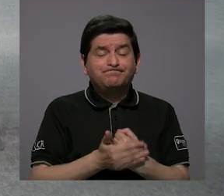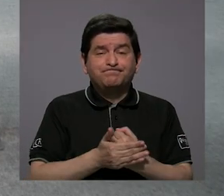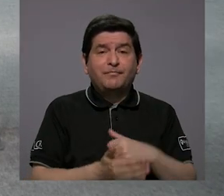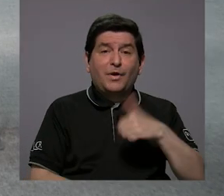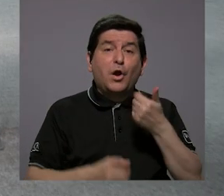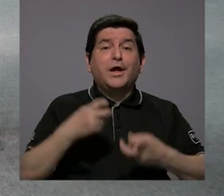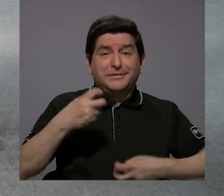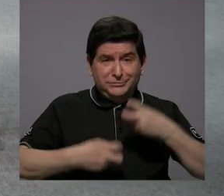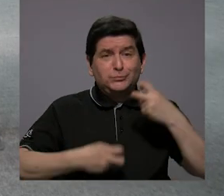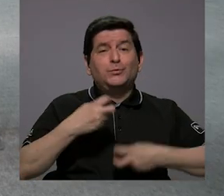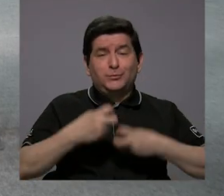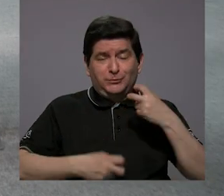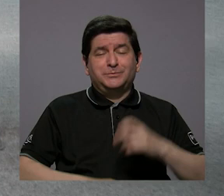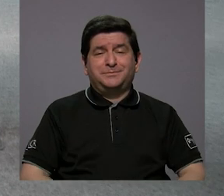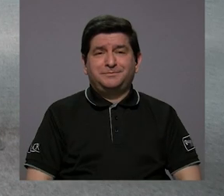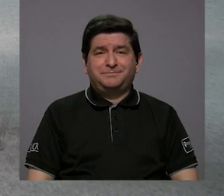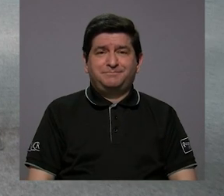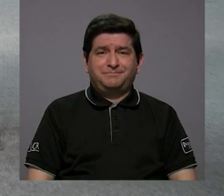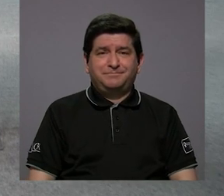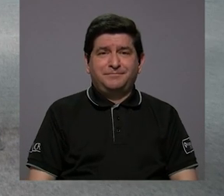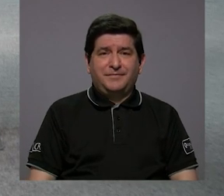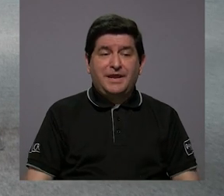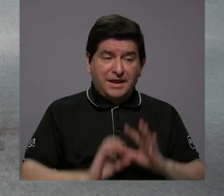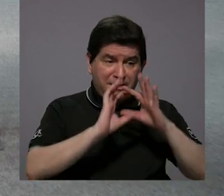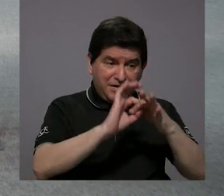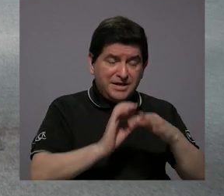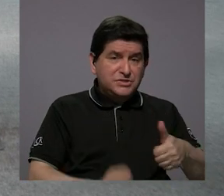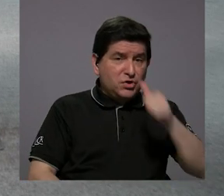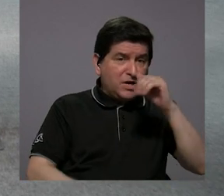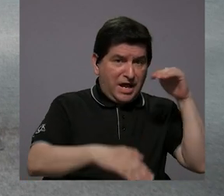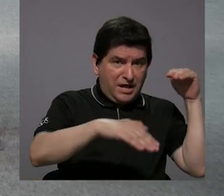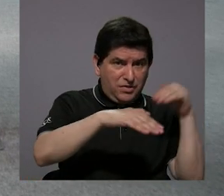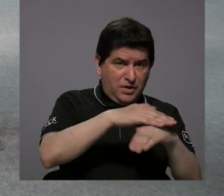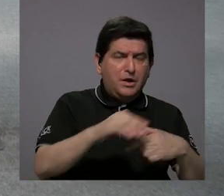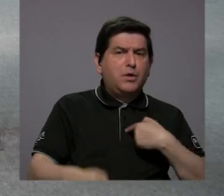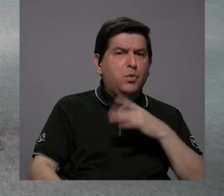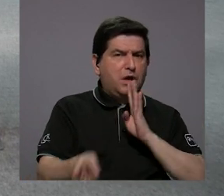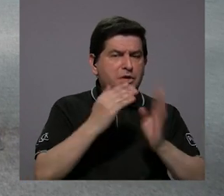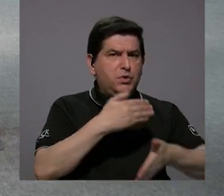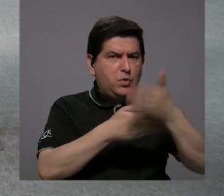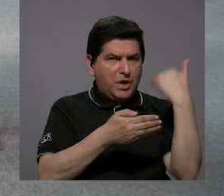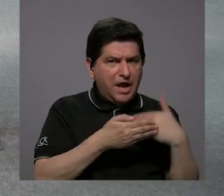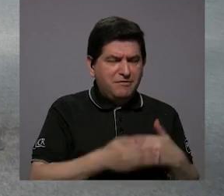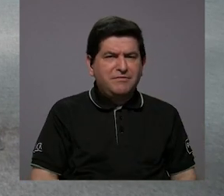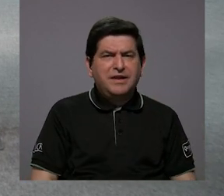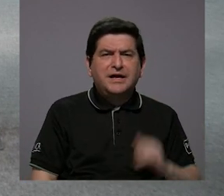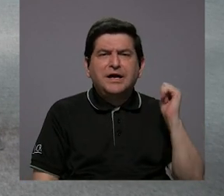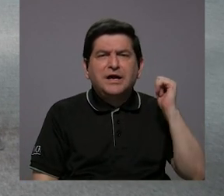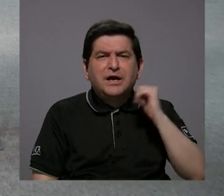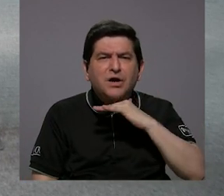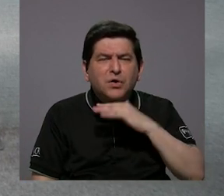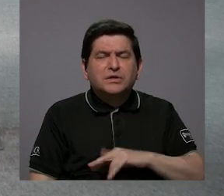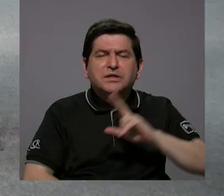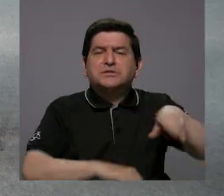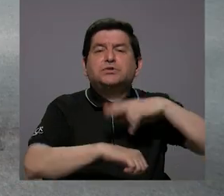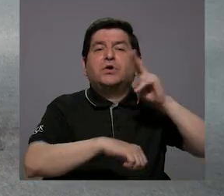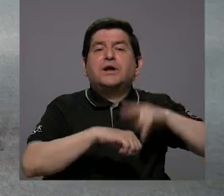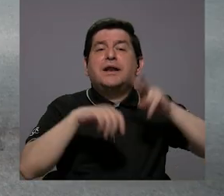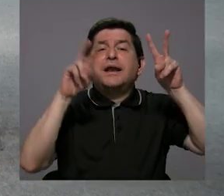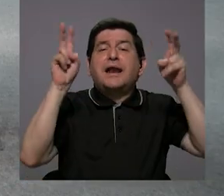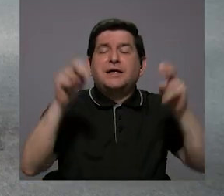Sí, lamentablemente esa es otra problemática que hay en torno al agua subterránea, yo me refería antes a lo que es la contaminación